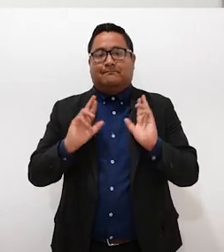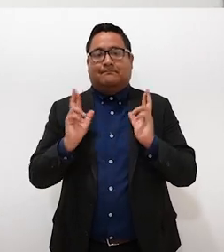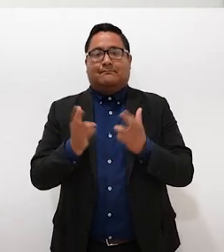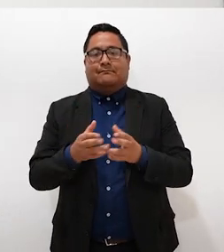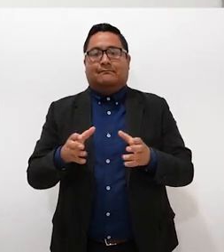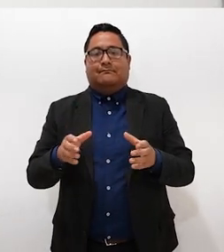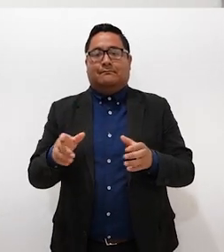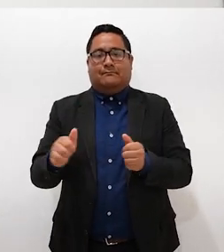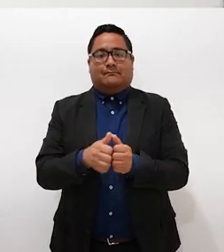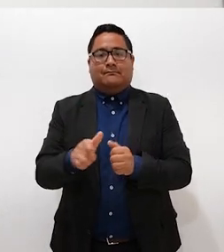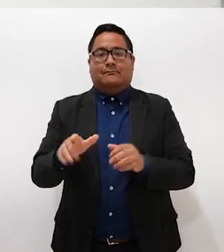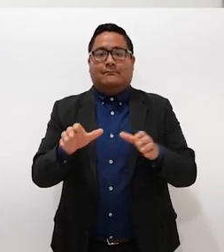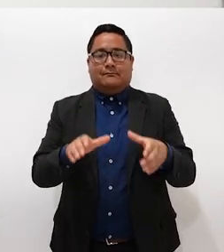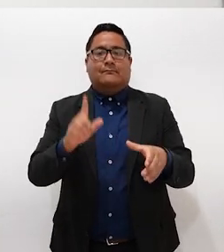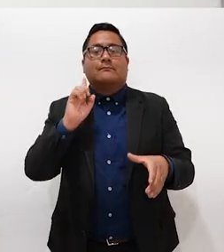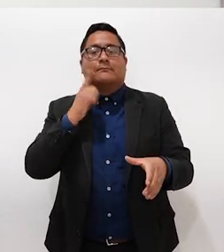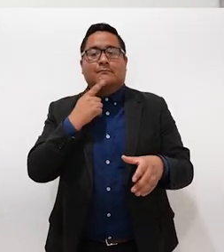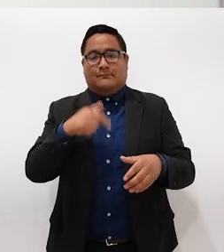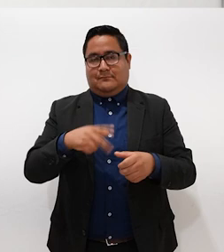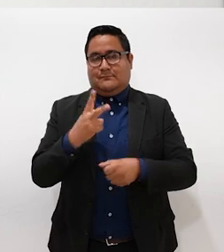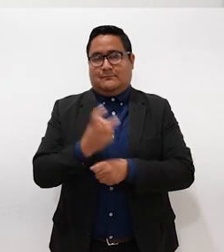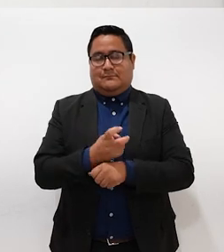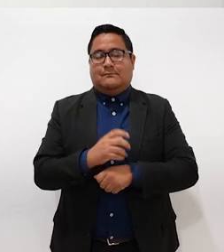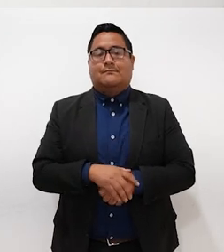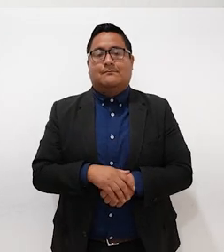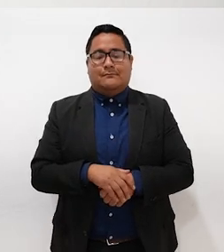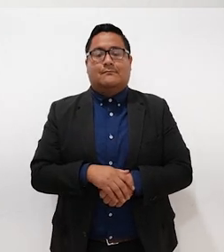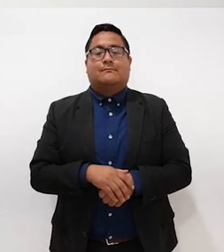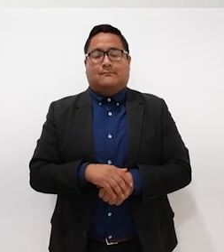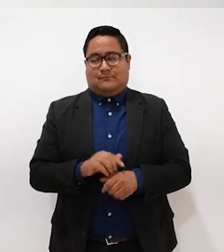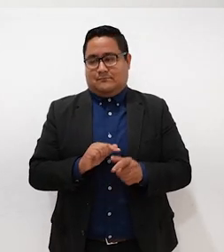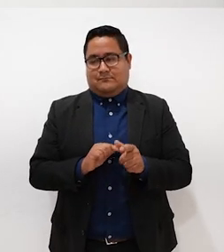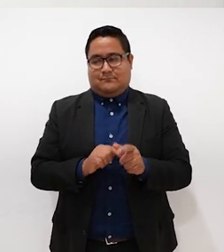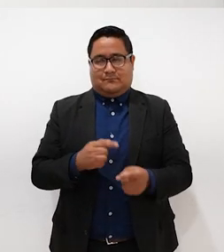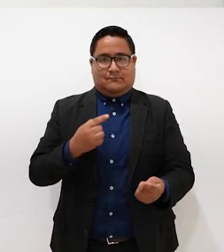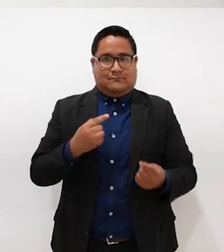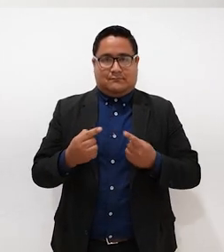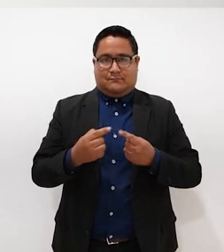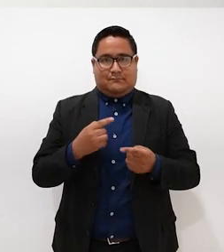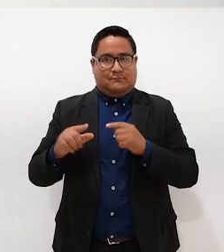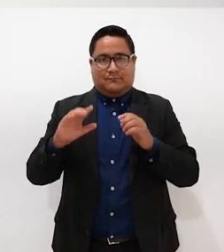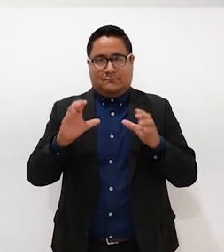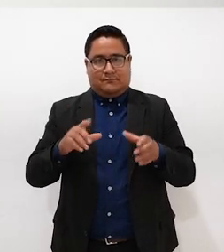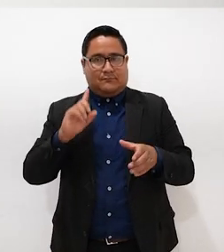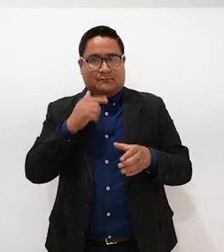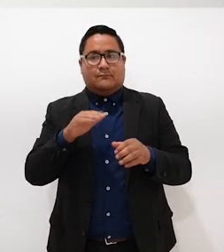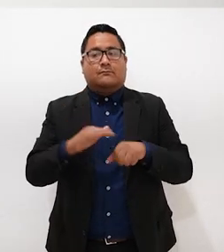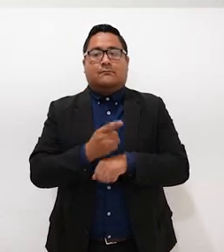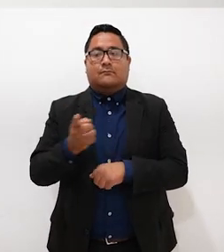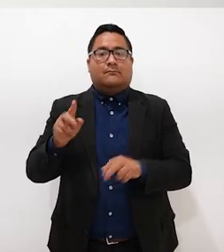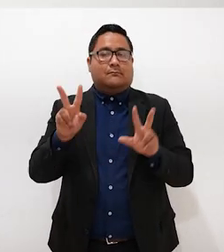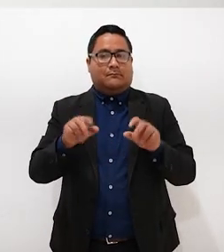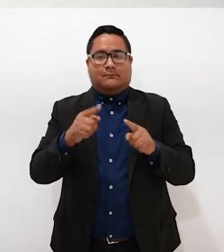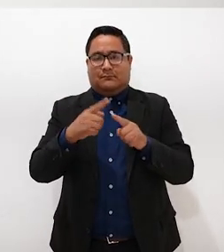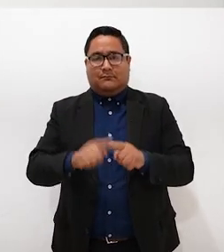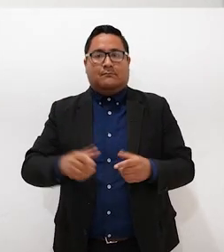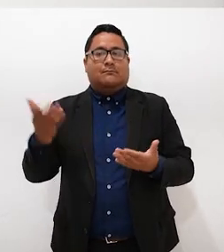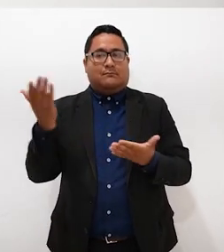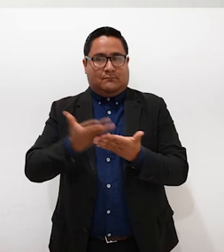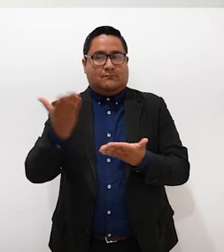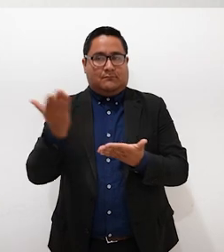con la comunidad sorda. Es ya la segunda seguimiento, ya que nos han traído varios temas